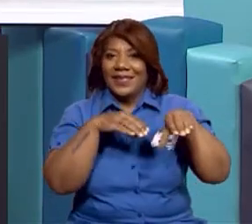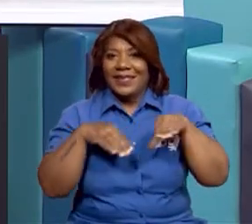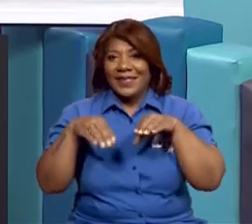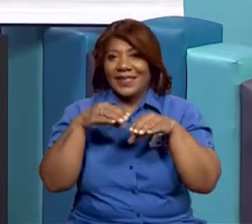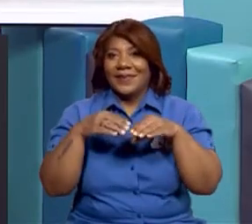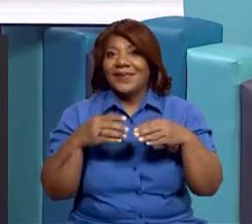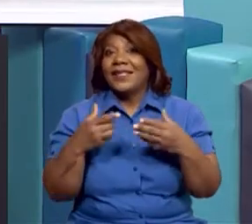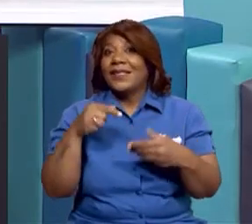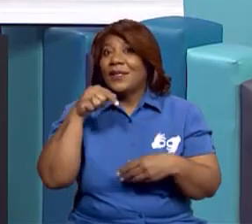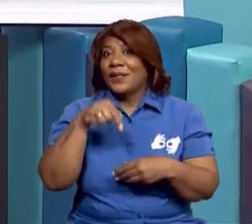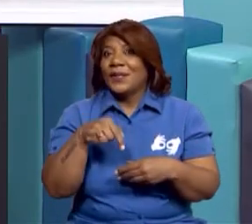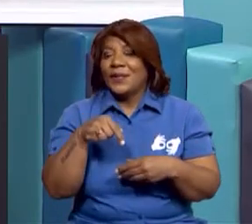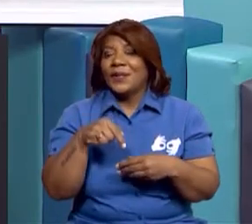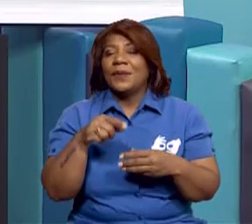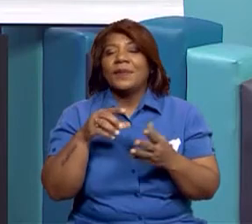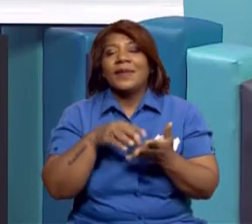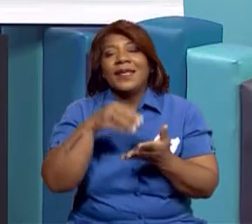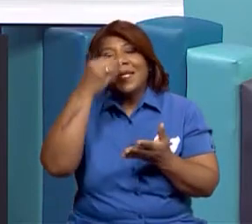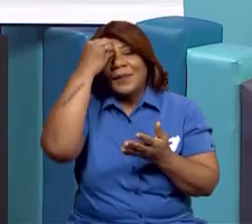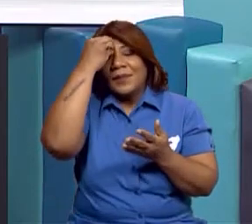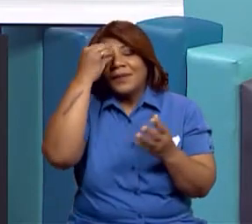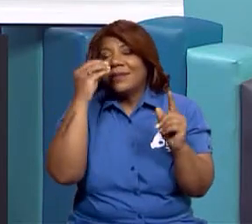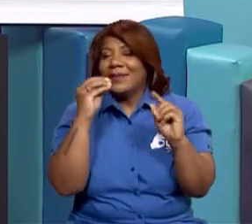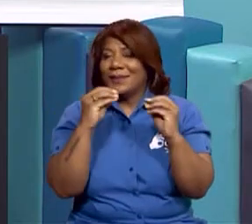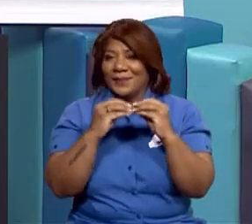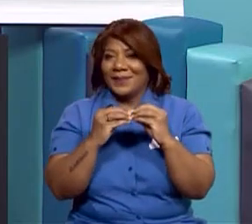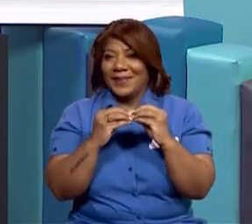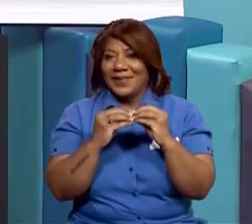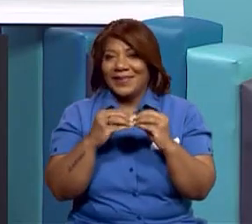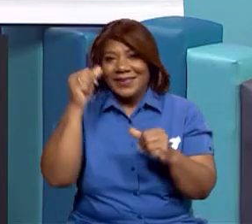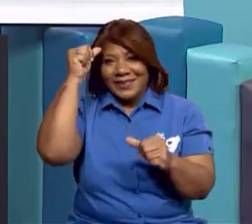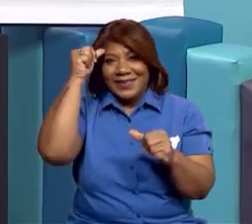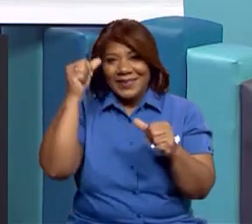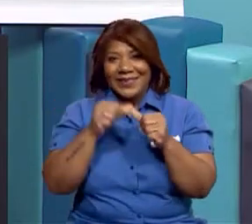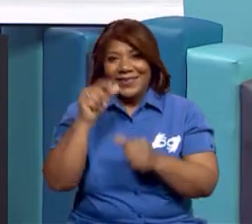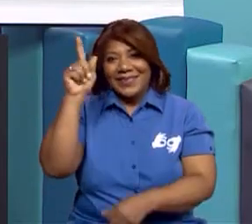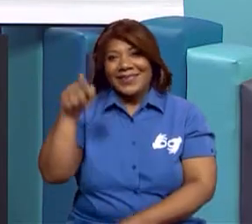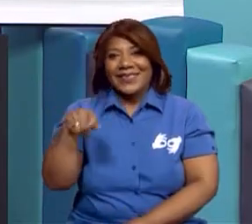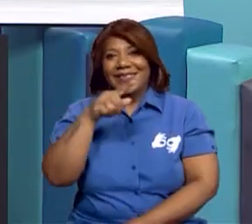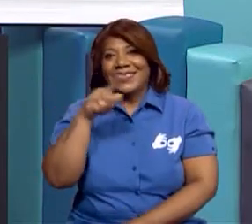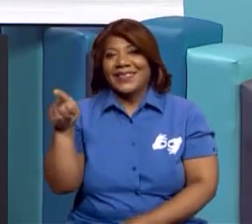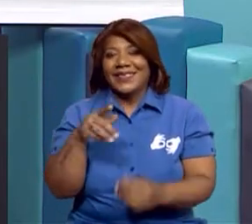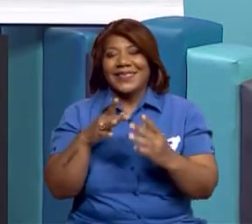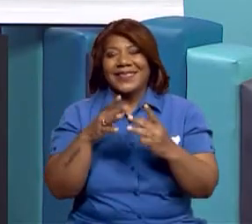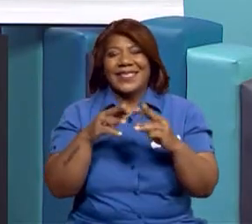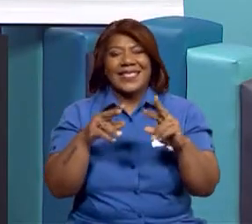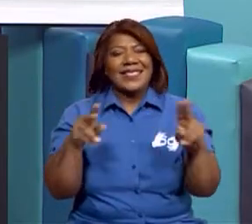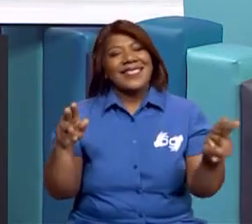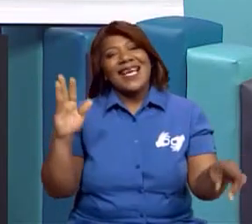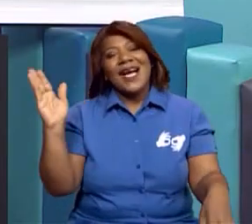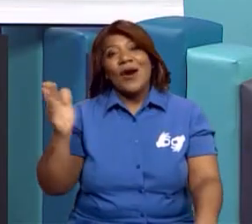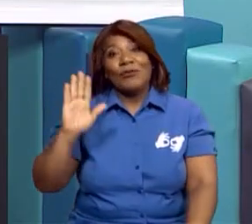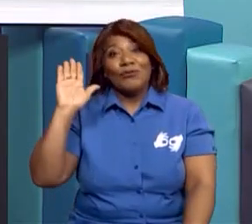hoy realizando para fortalecer esos conceptos. Recuerden que la estrella se conecta con la diversidad. Chao. Chao.